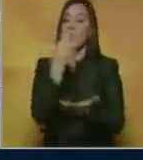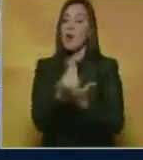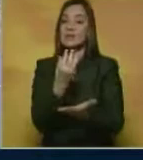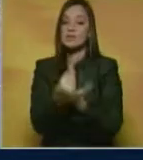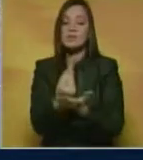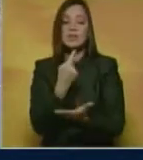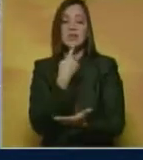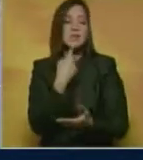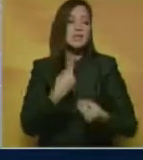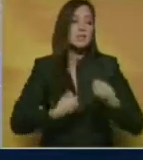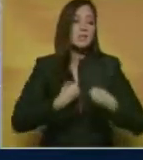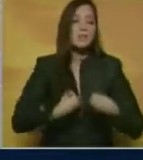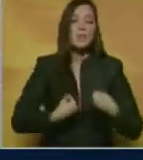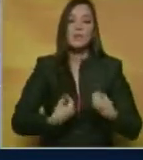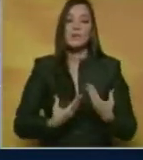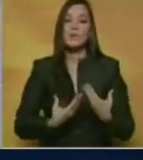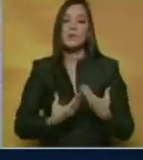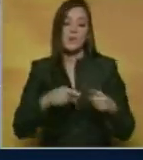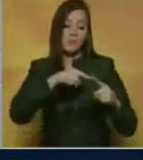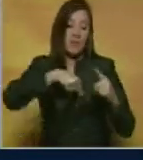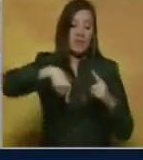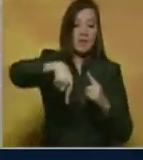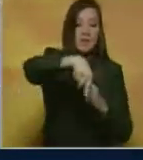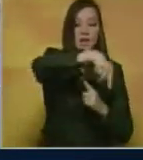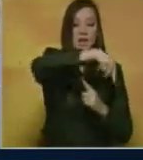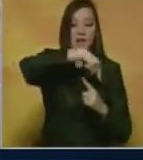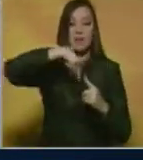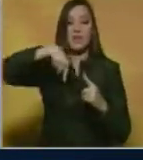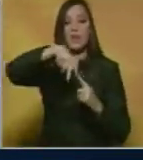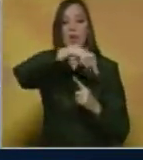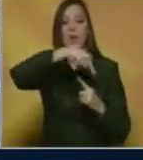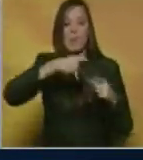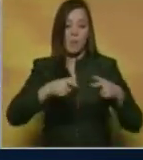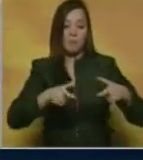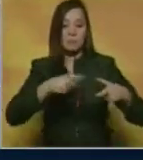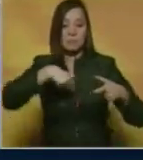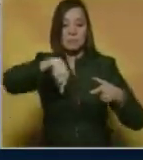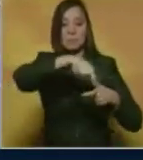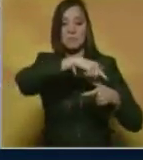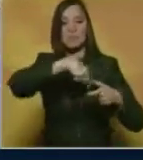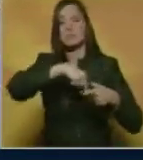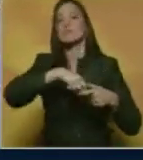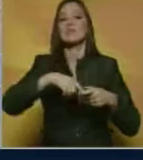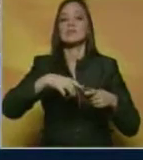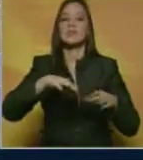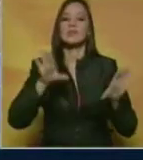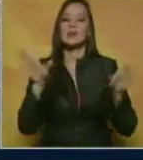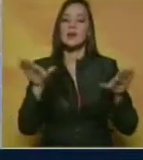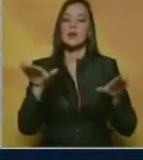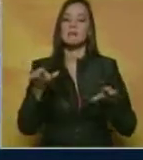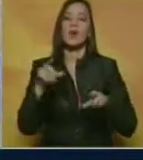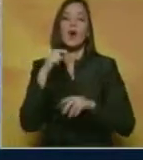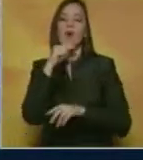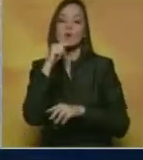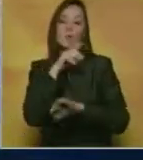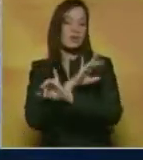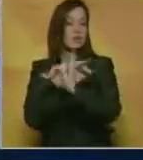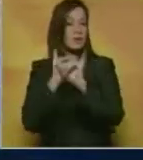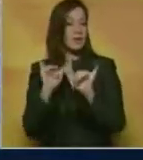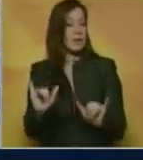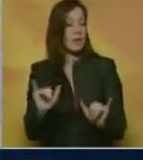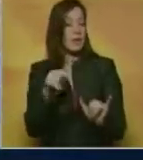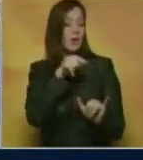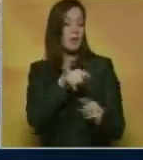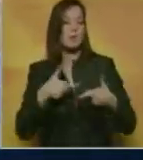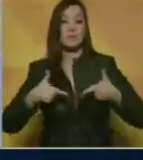Esa es una obra extraordinaria y que nosotros vamos a tener la culminada para el mes de octubre. Es una obra que va a